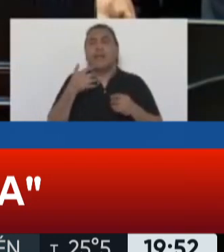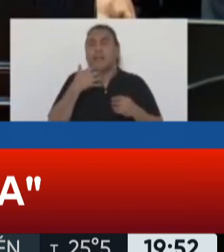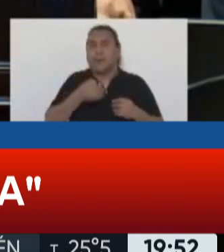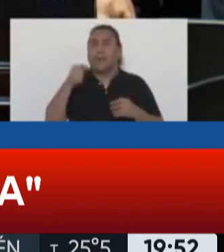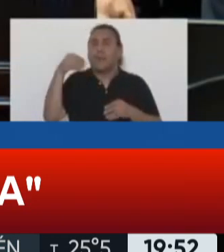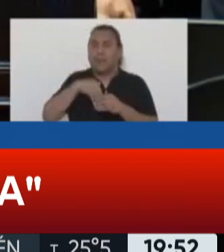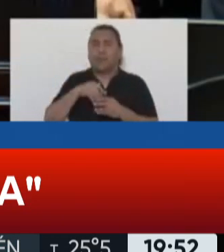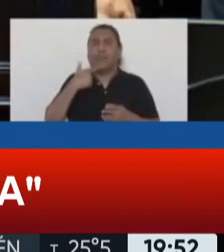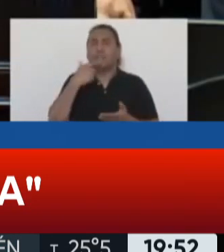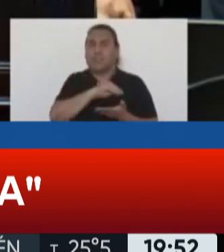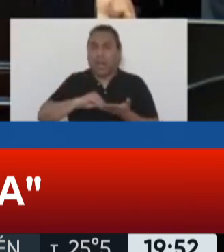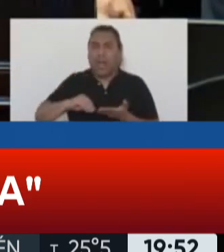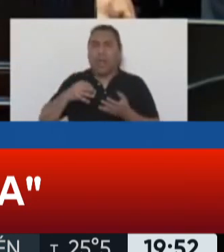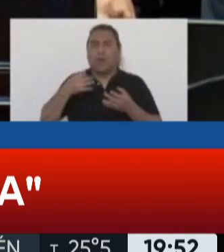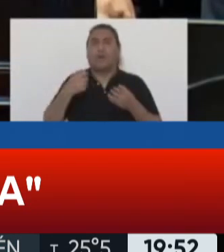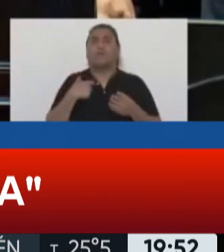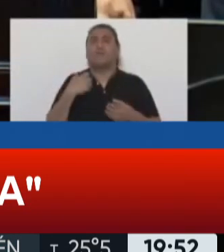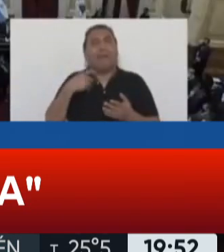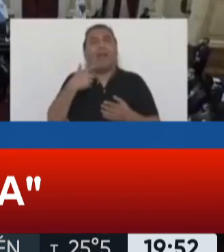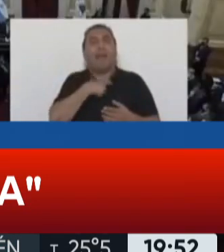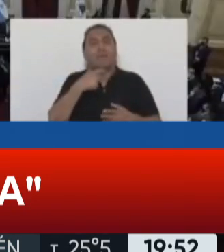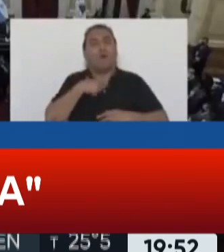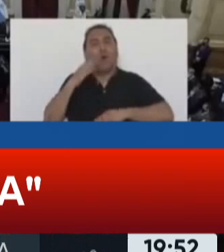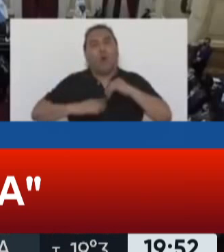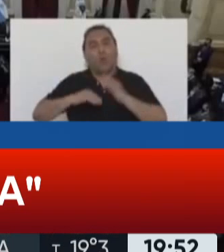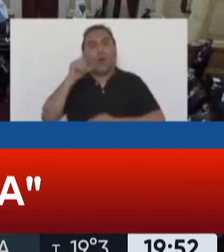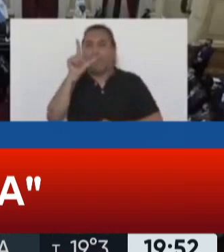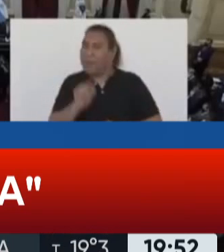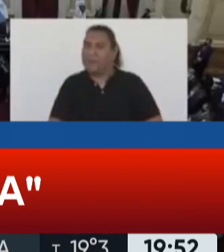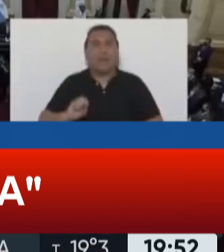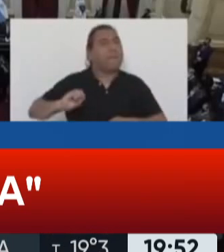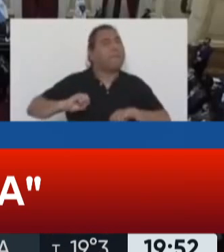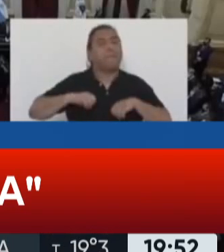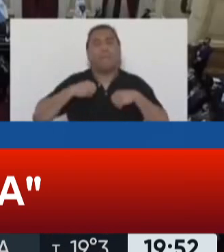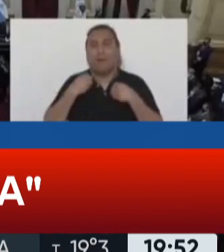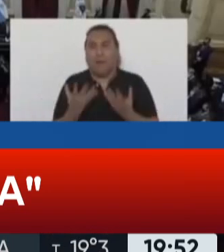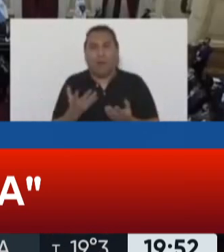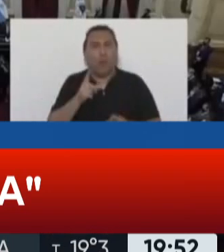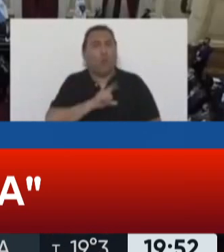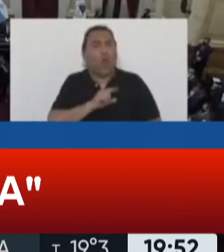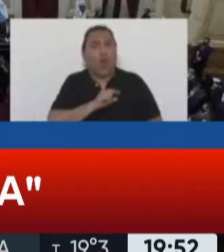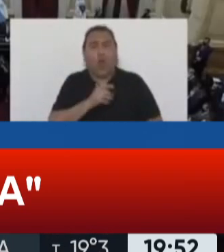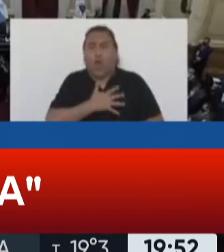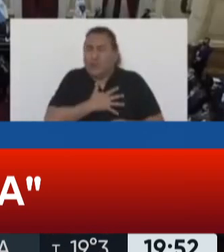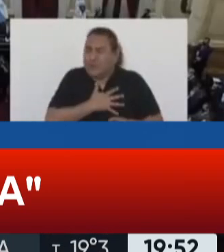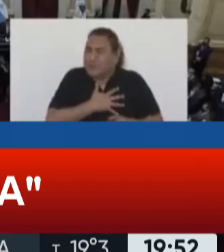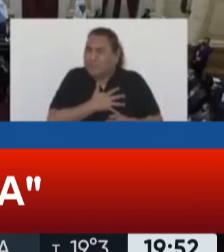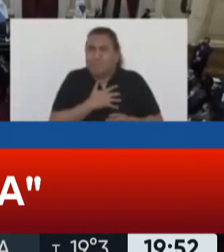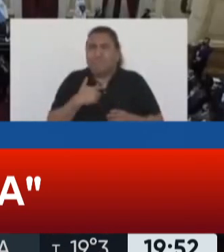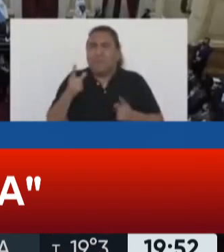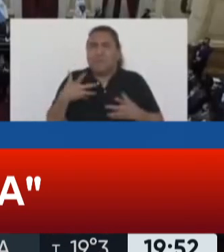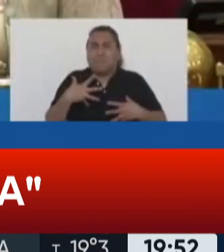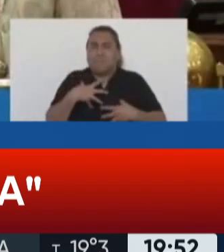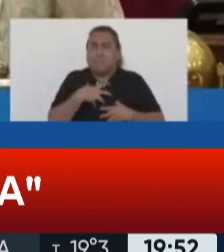fundamentalmente, a aceptar la realidad. Con todo el dolor del mundo y la frustración de no tener alternativa,